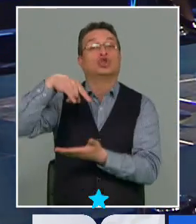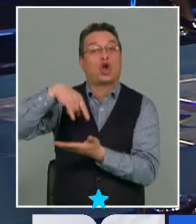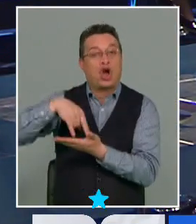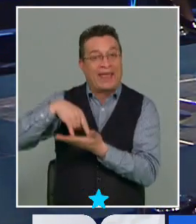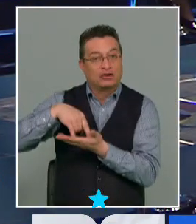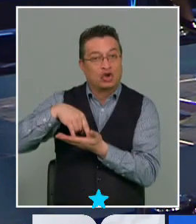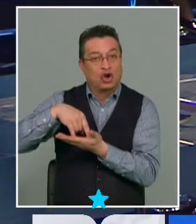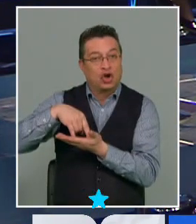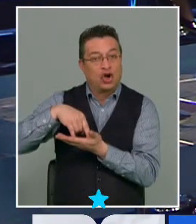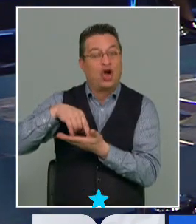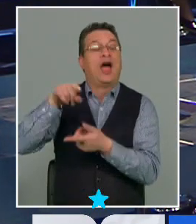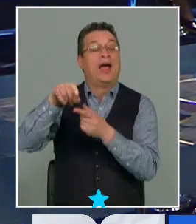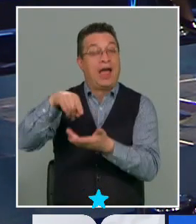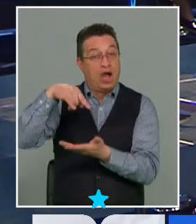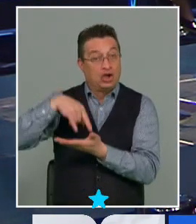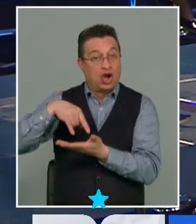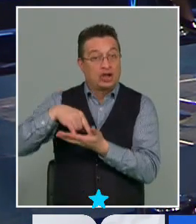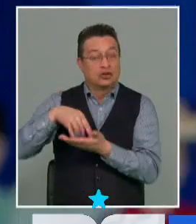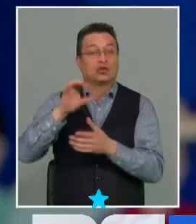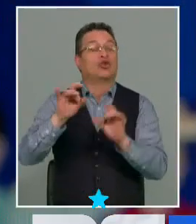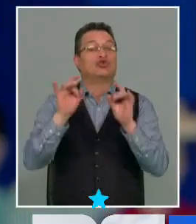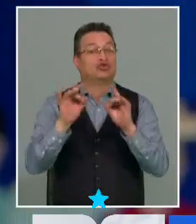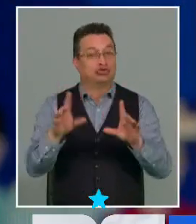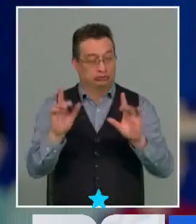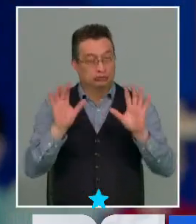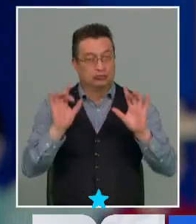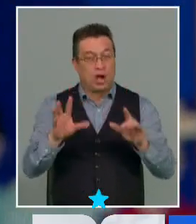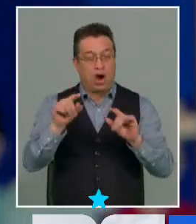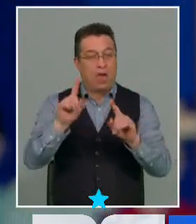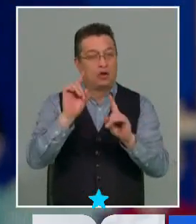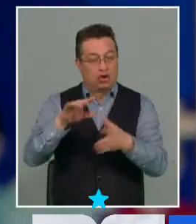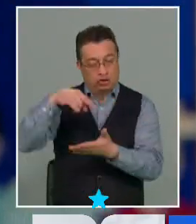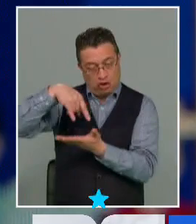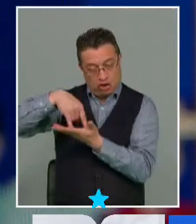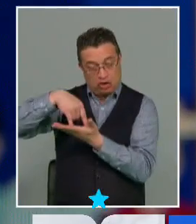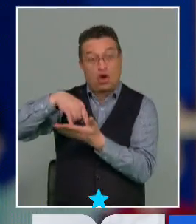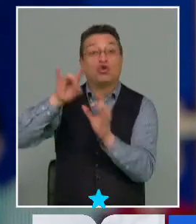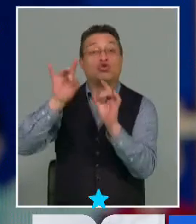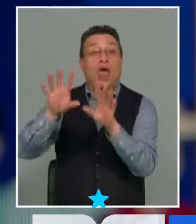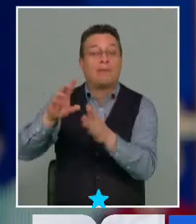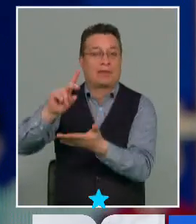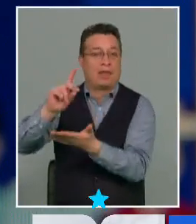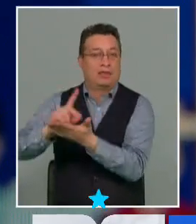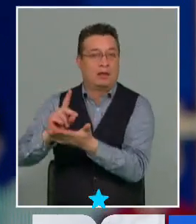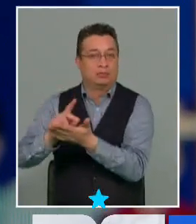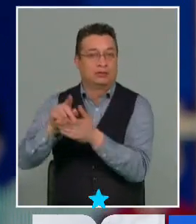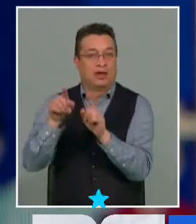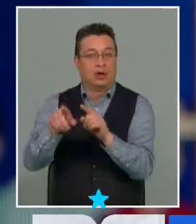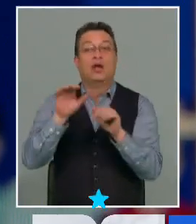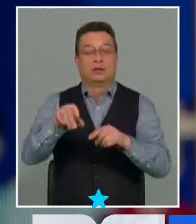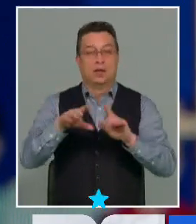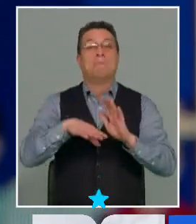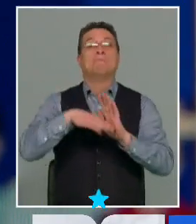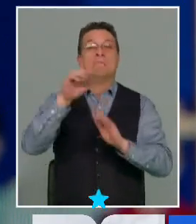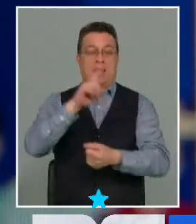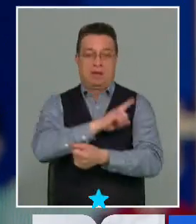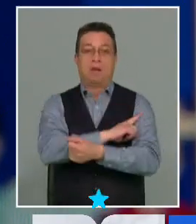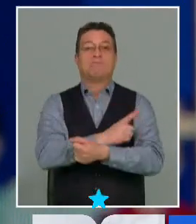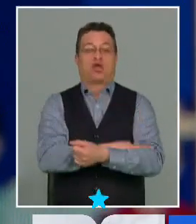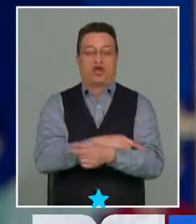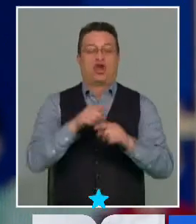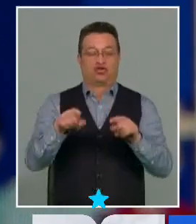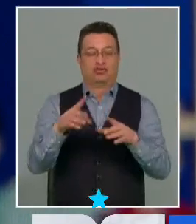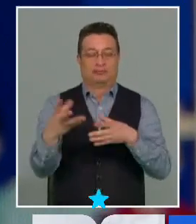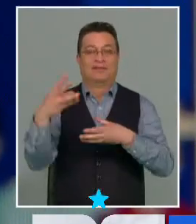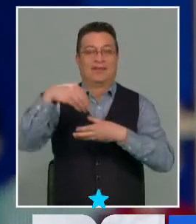Eso ya no es meramente semántico, creo que da cuenta de que en definitiva es el elemento más poderoso dentro